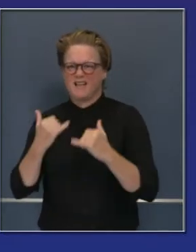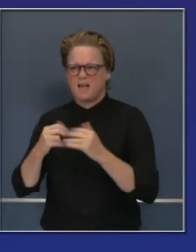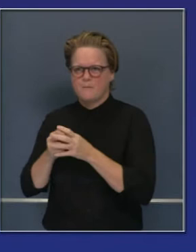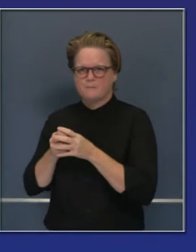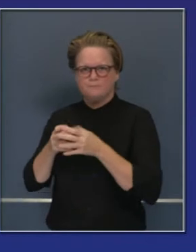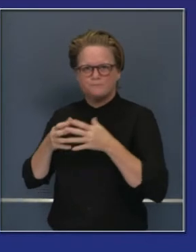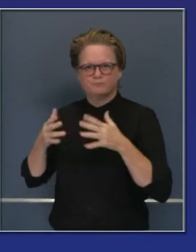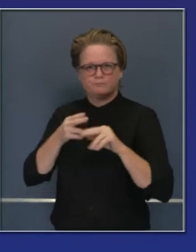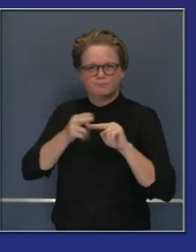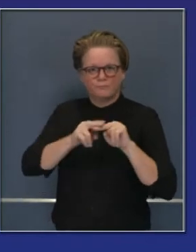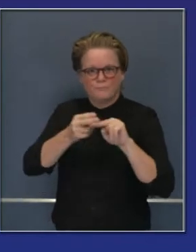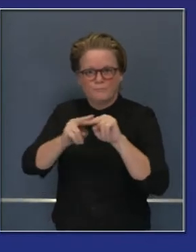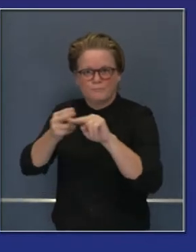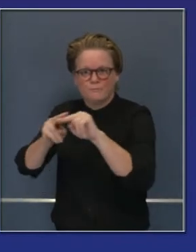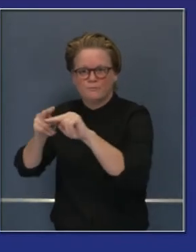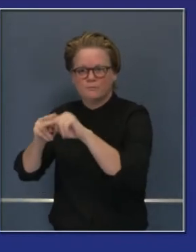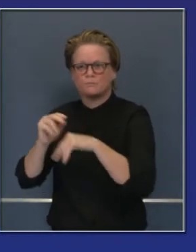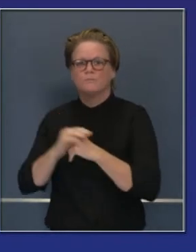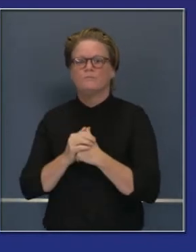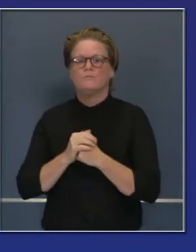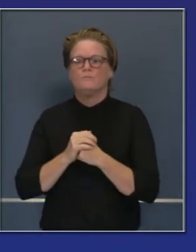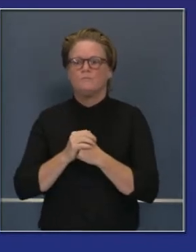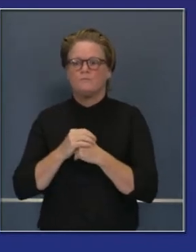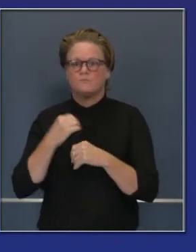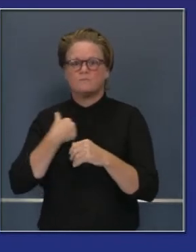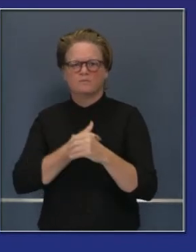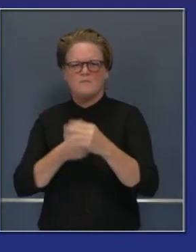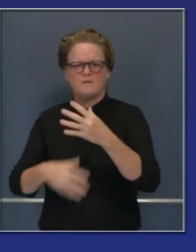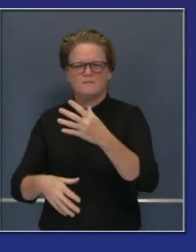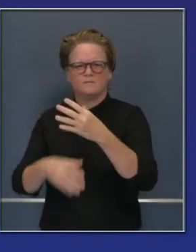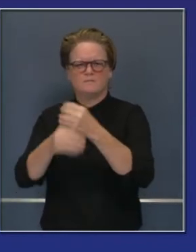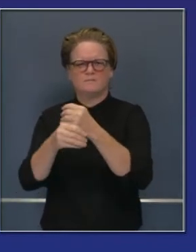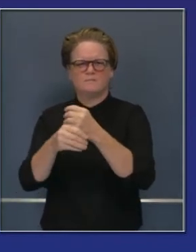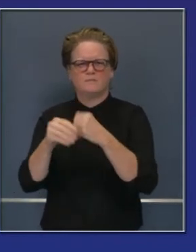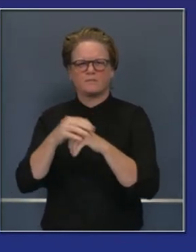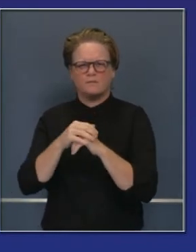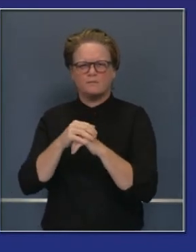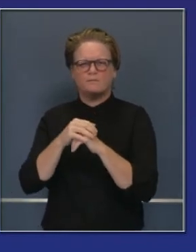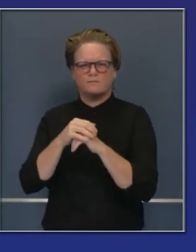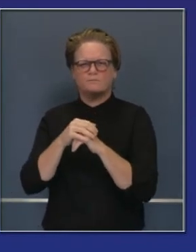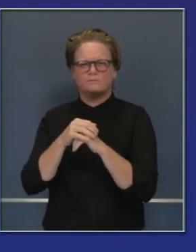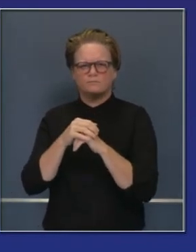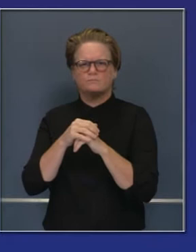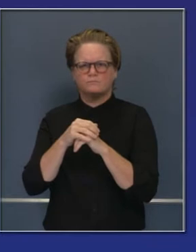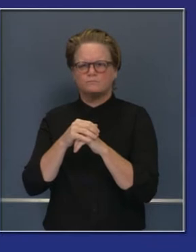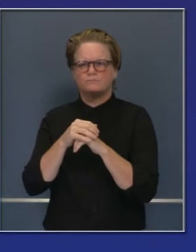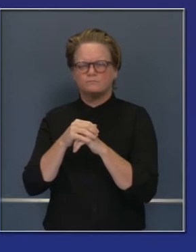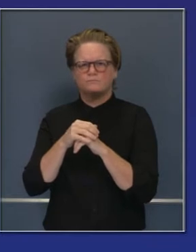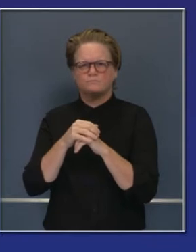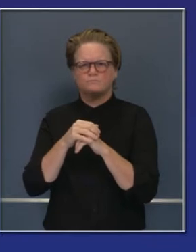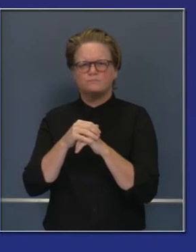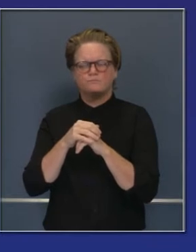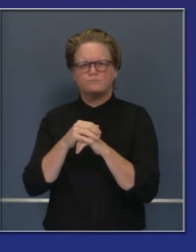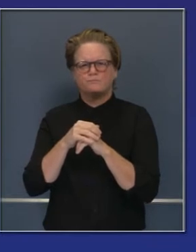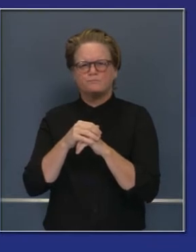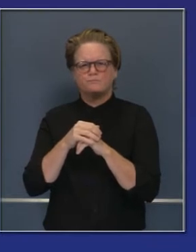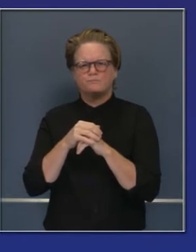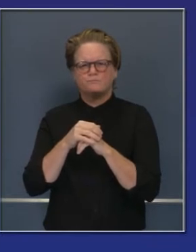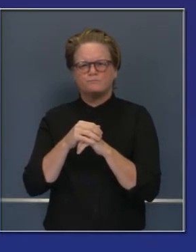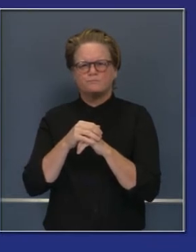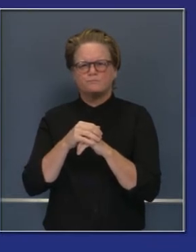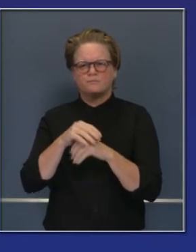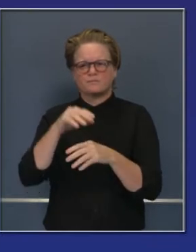de rebrote, 1872. El primer sitio que se desplace